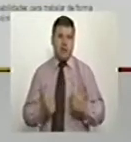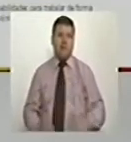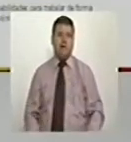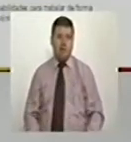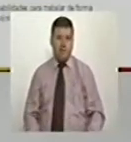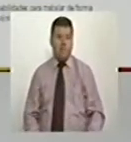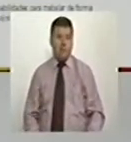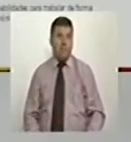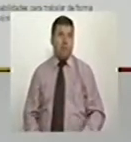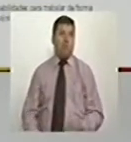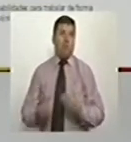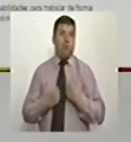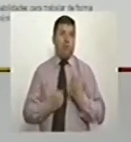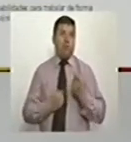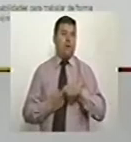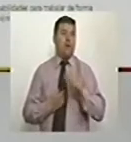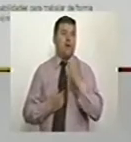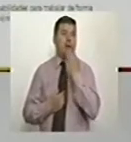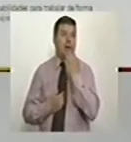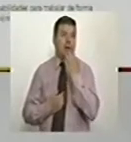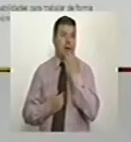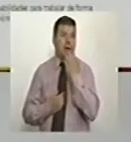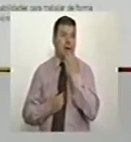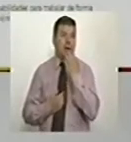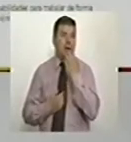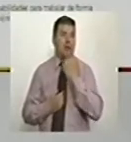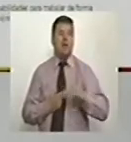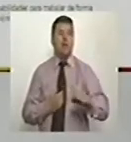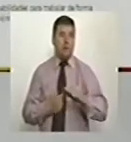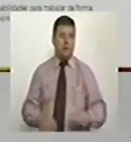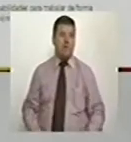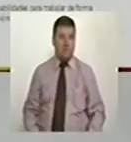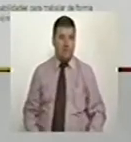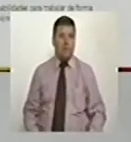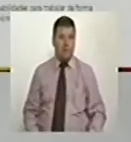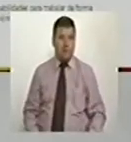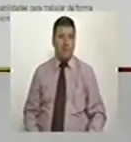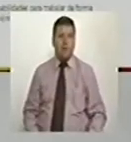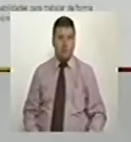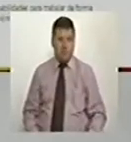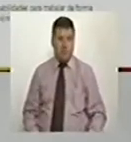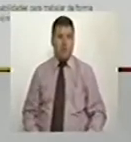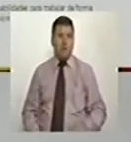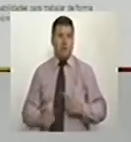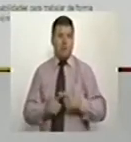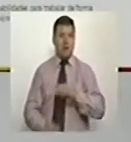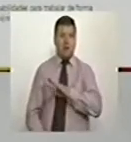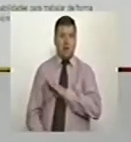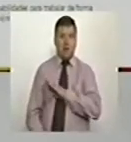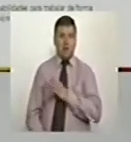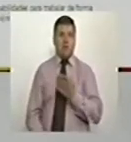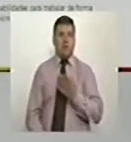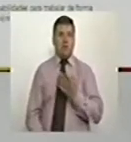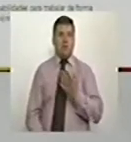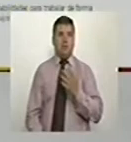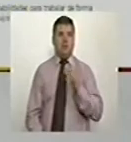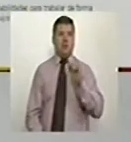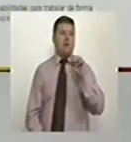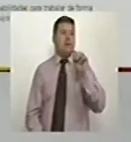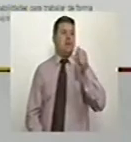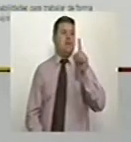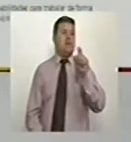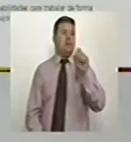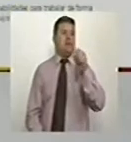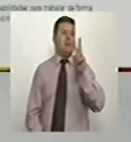Esto nos ha hecho mucha falta. Y un ejemplo que podemos tener, inclusive los que hemos sido alcaldes, fue la ley 617 del